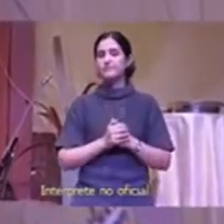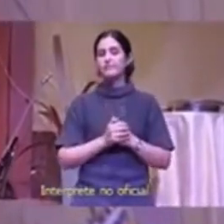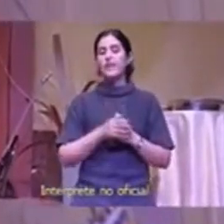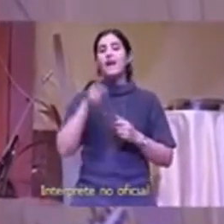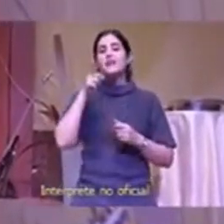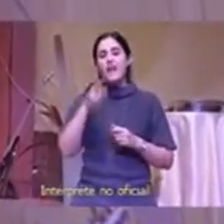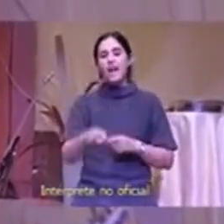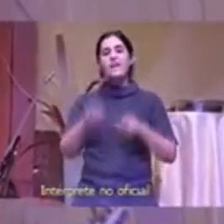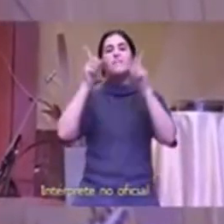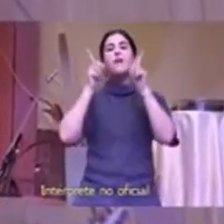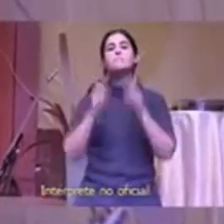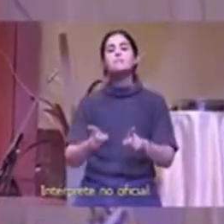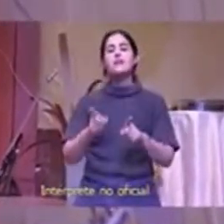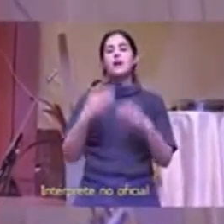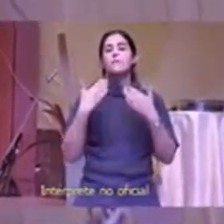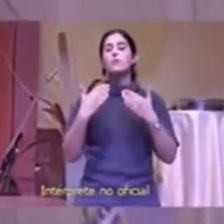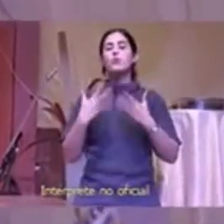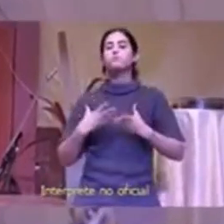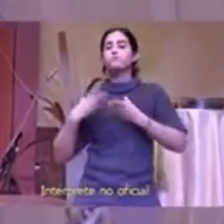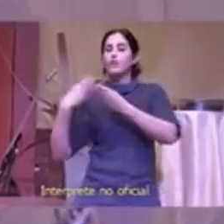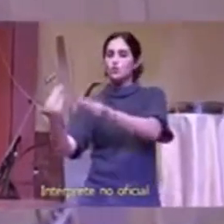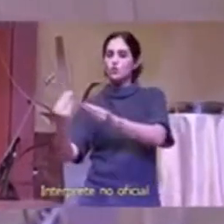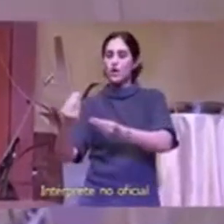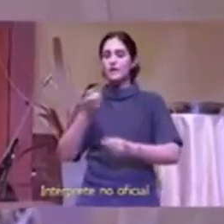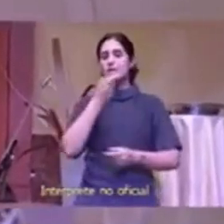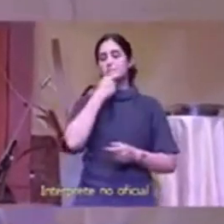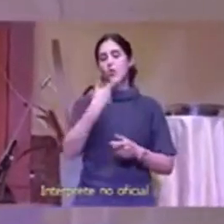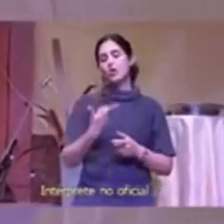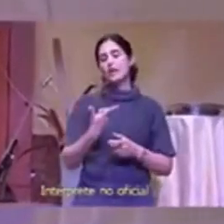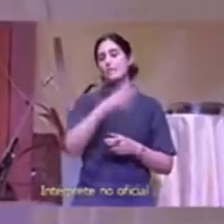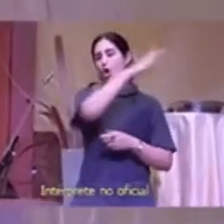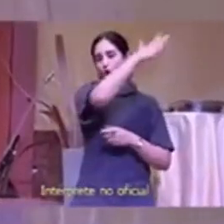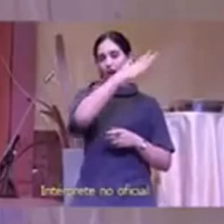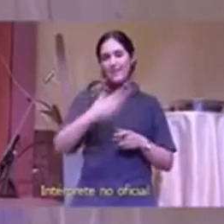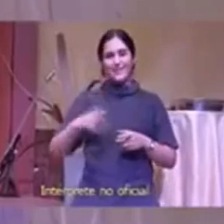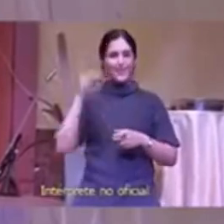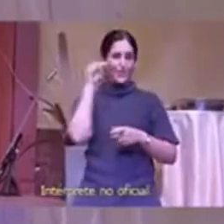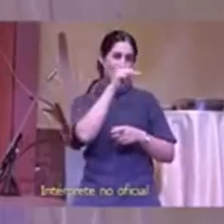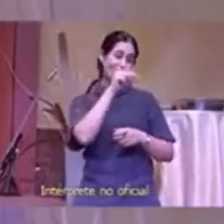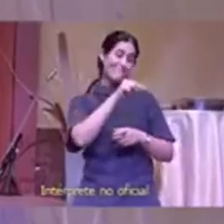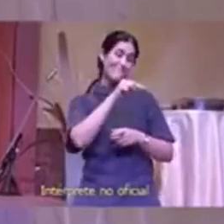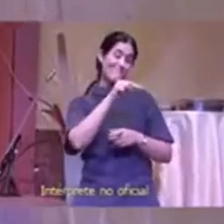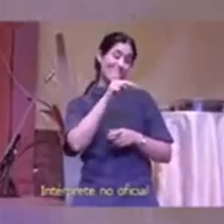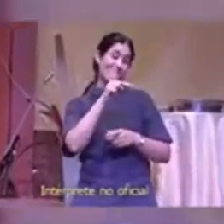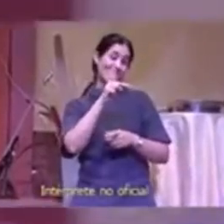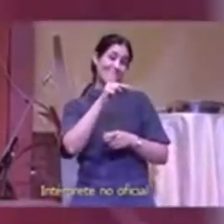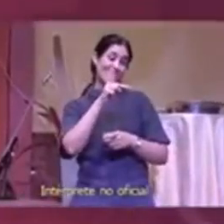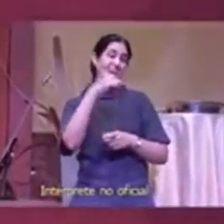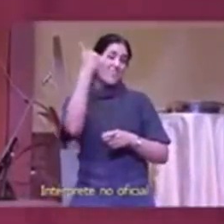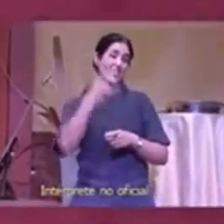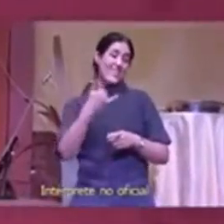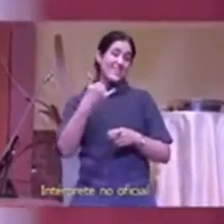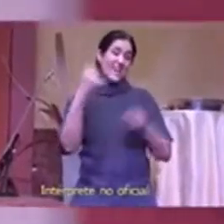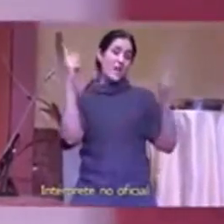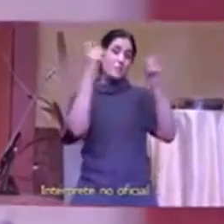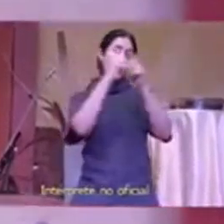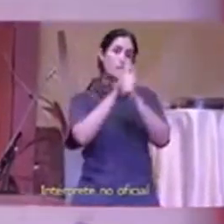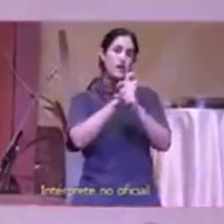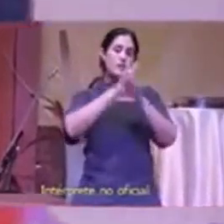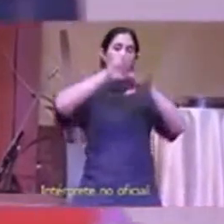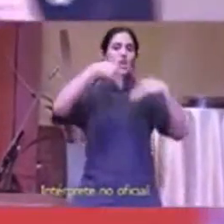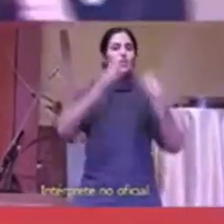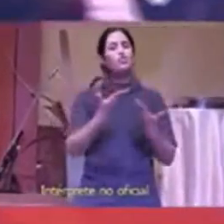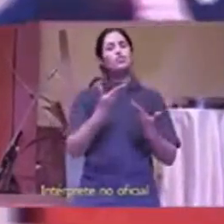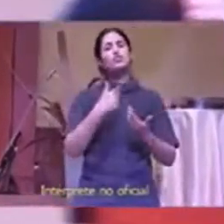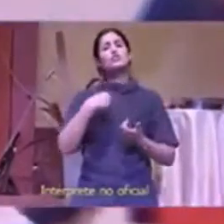pueden brillar con la luz de Cristo si el río es el problema ¿por qué no